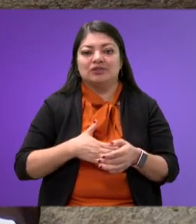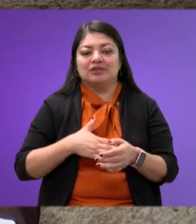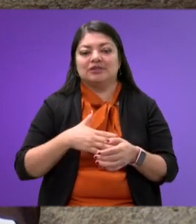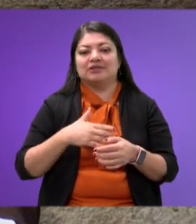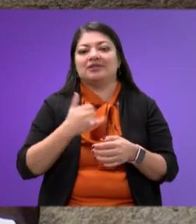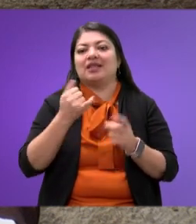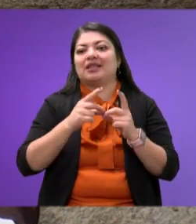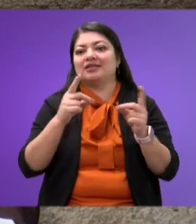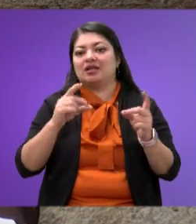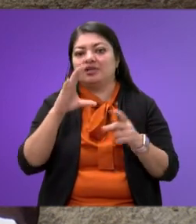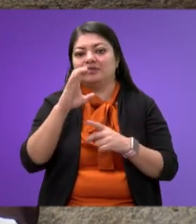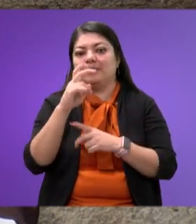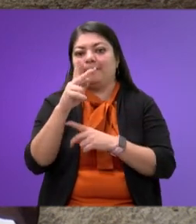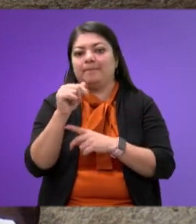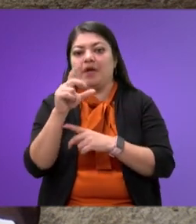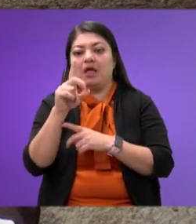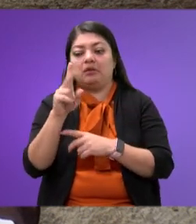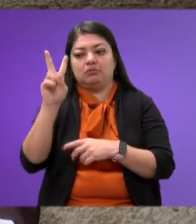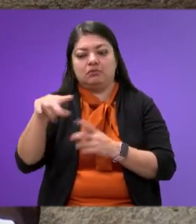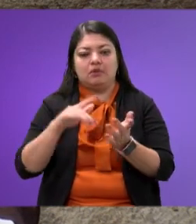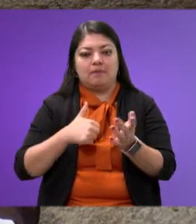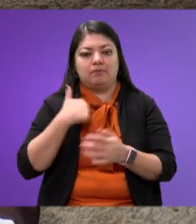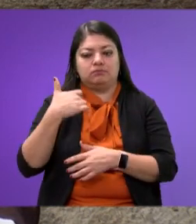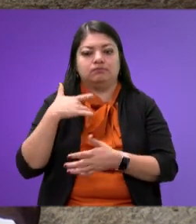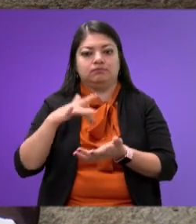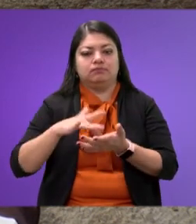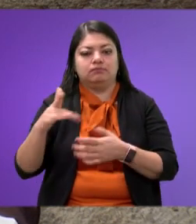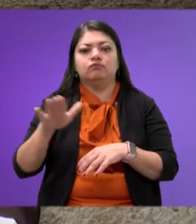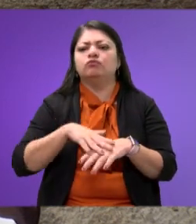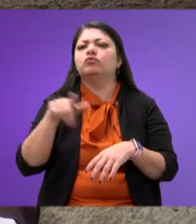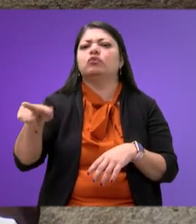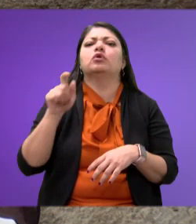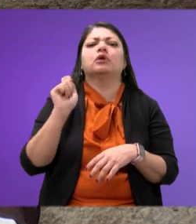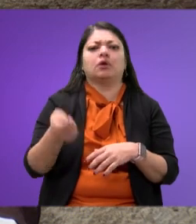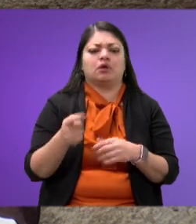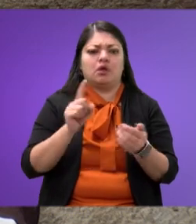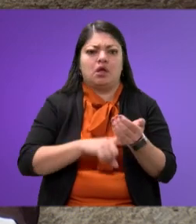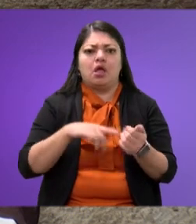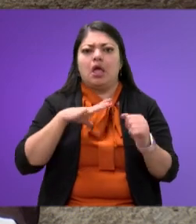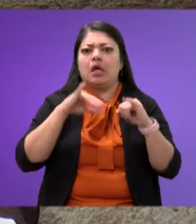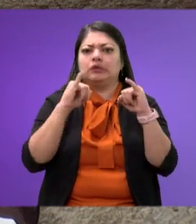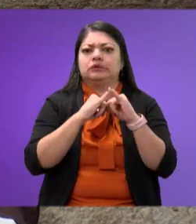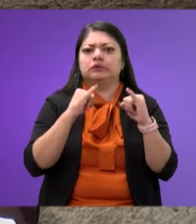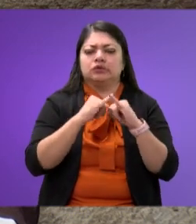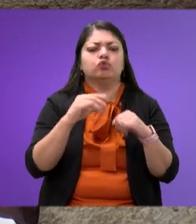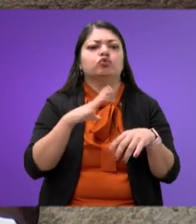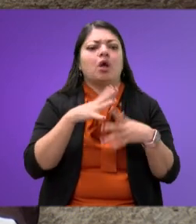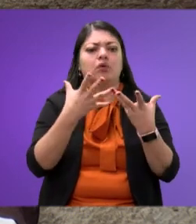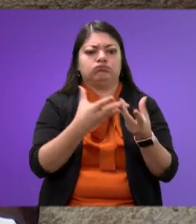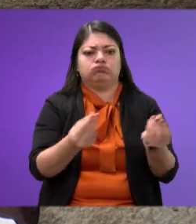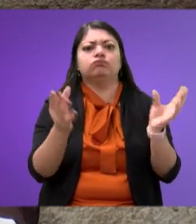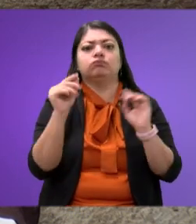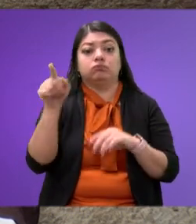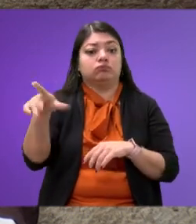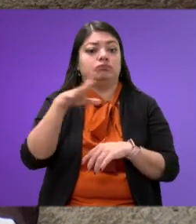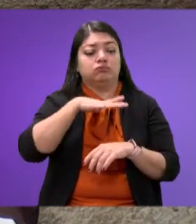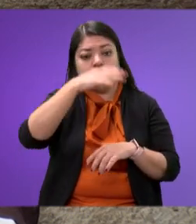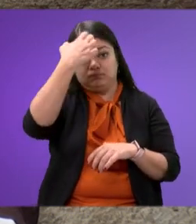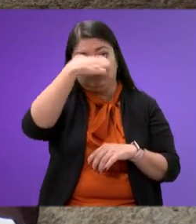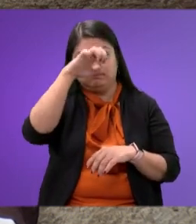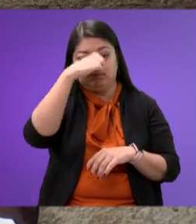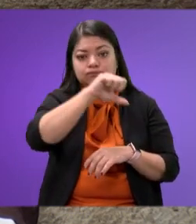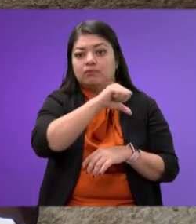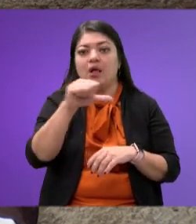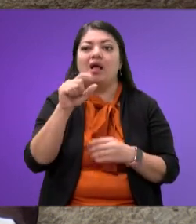agradecer su apoyo, dado que es un organismo ciudadano que cuenta con mucha experiencia en el